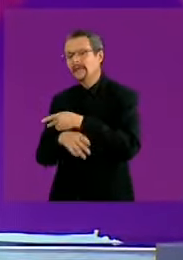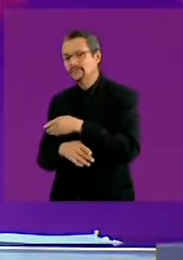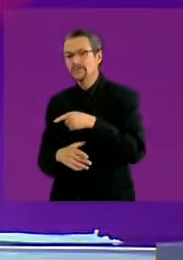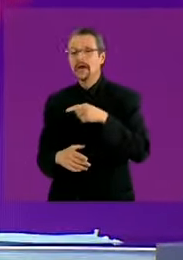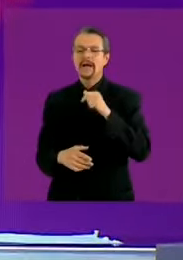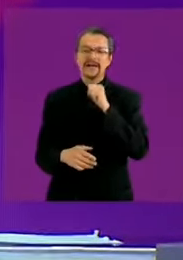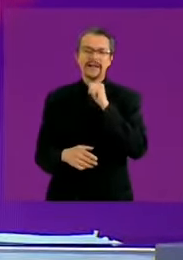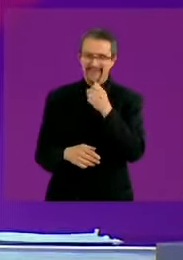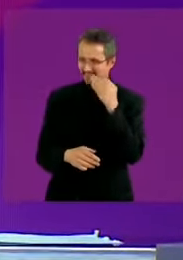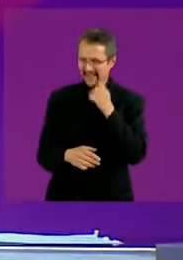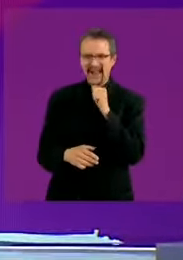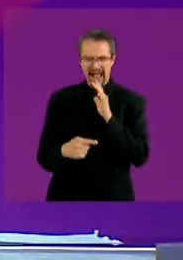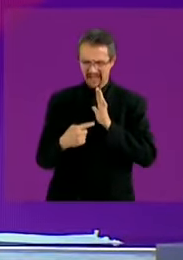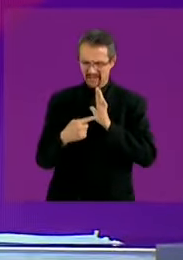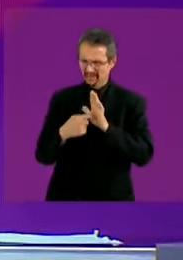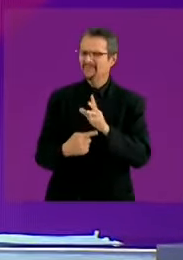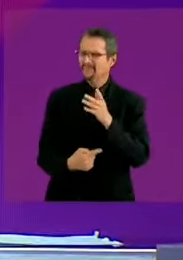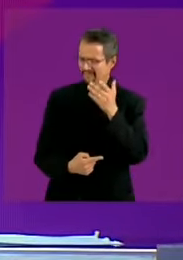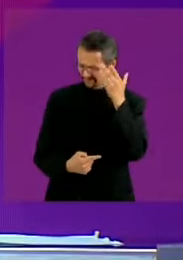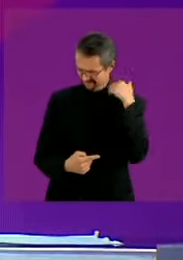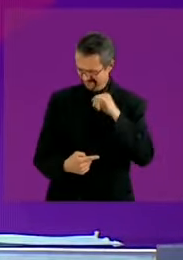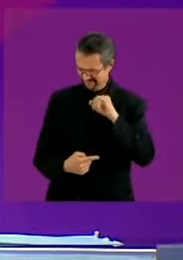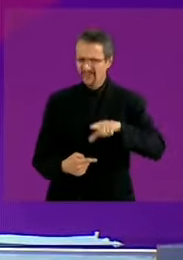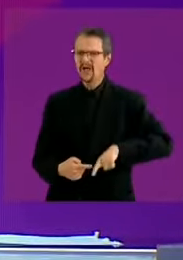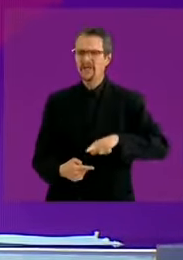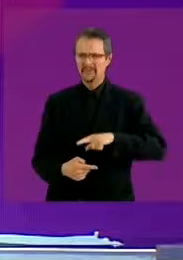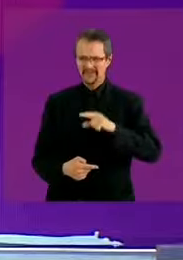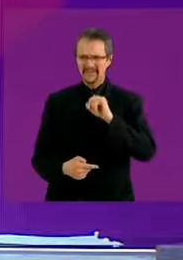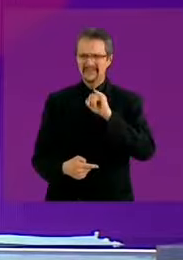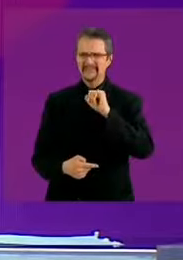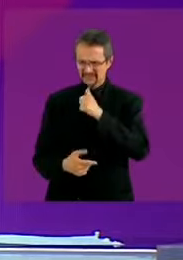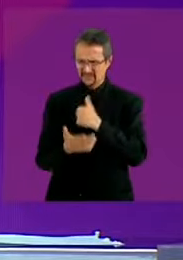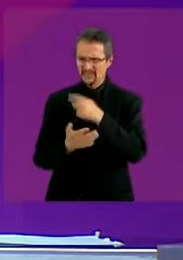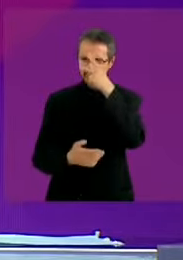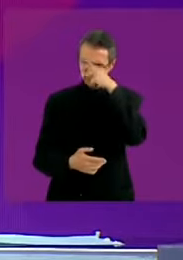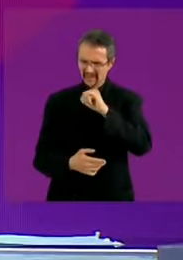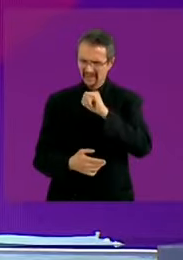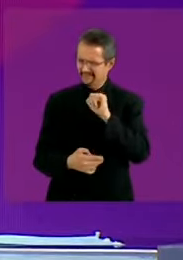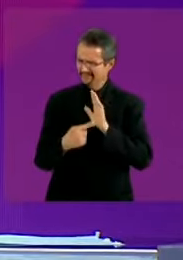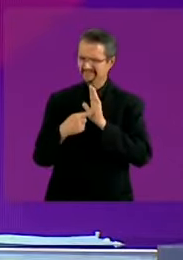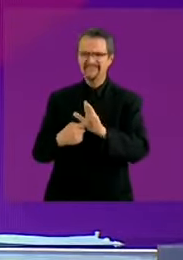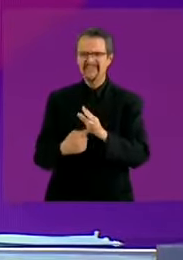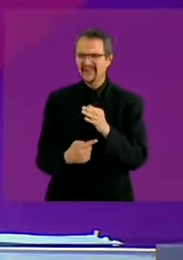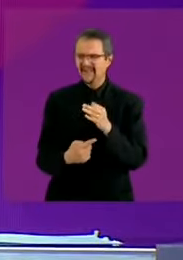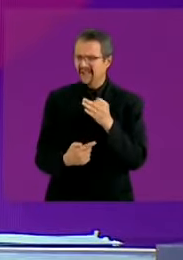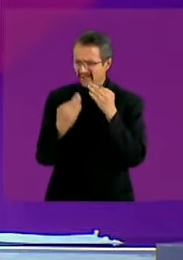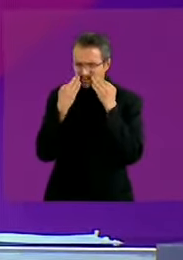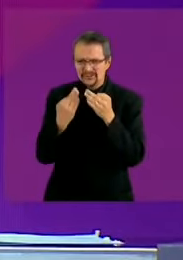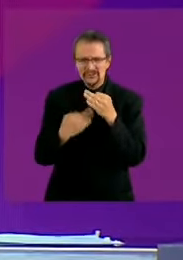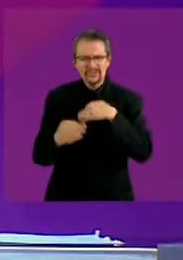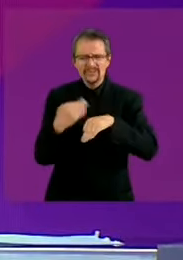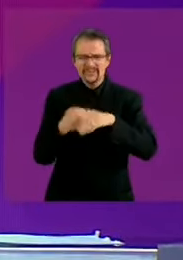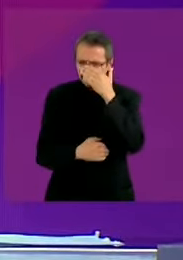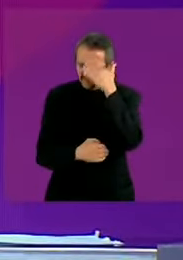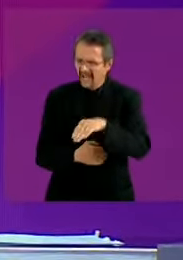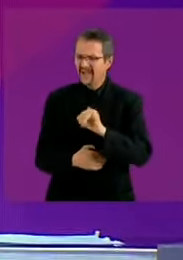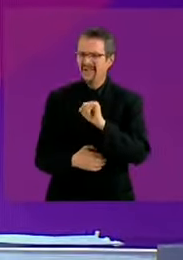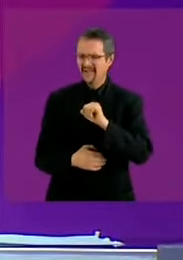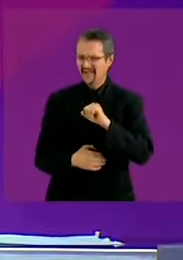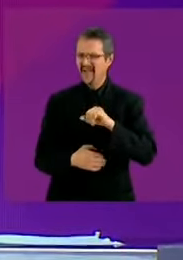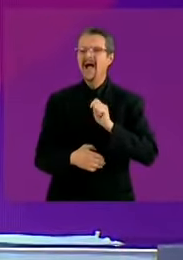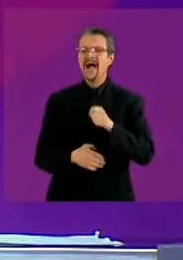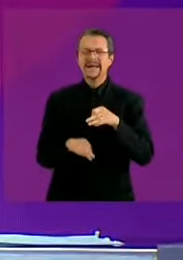Durante el gobierno de la Ciudad de México hubo transparencia absoluta, si no, no tendríamos cerca de 10